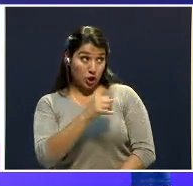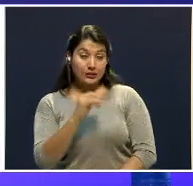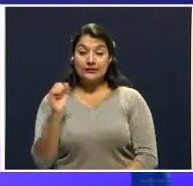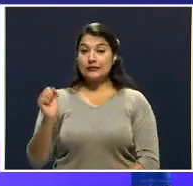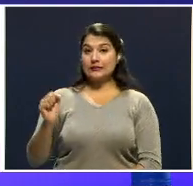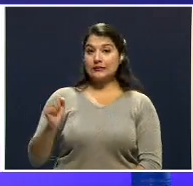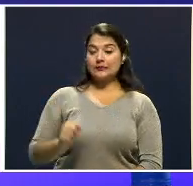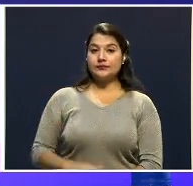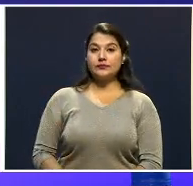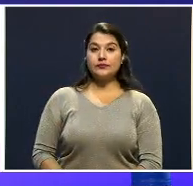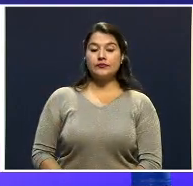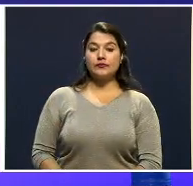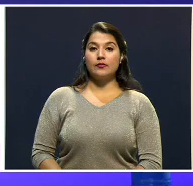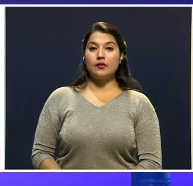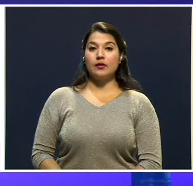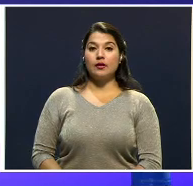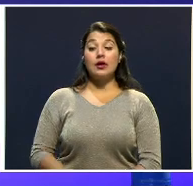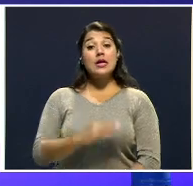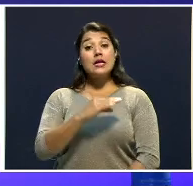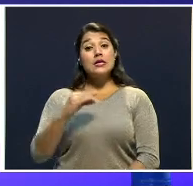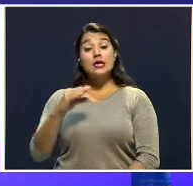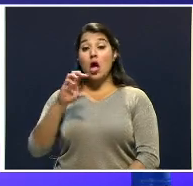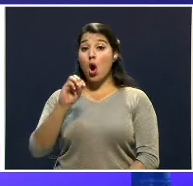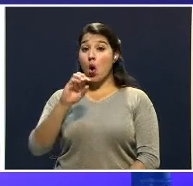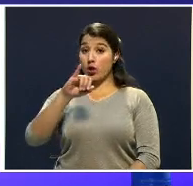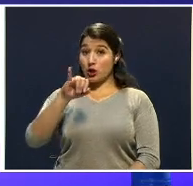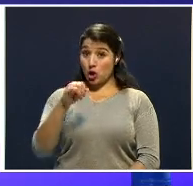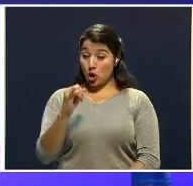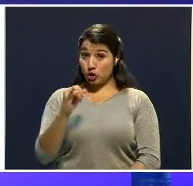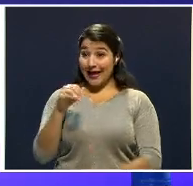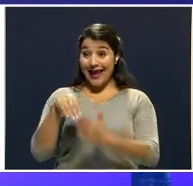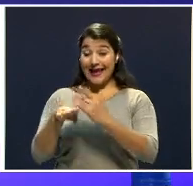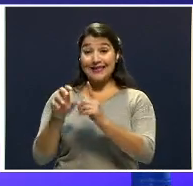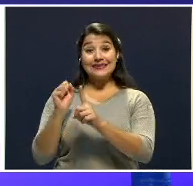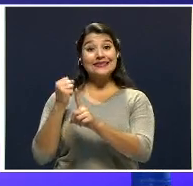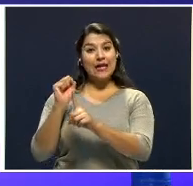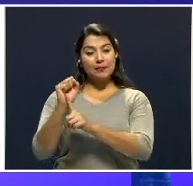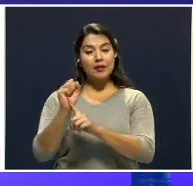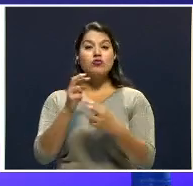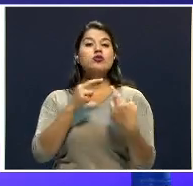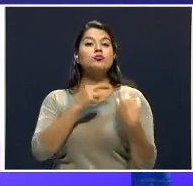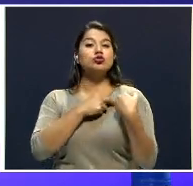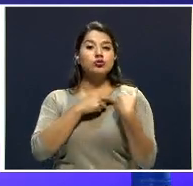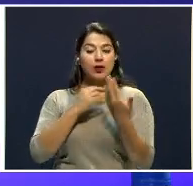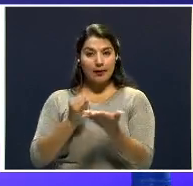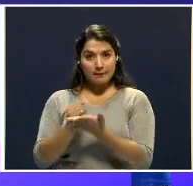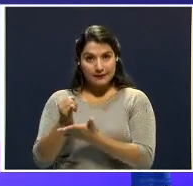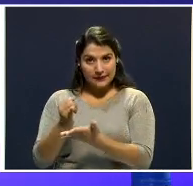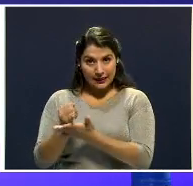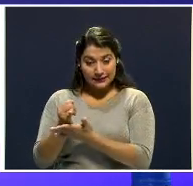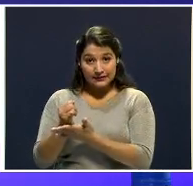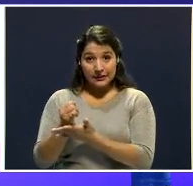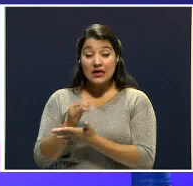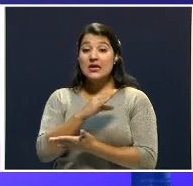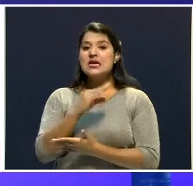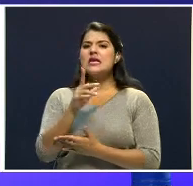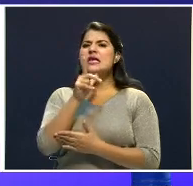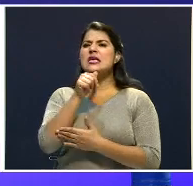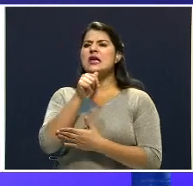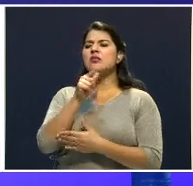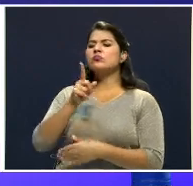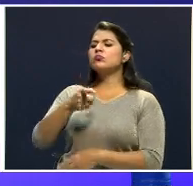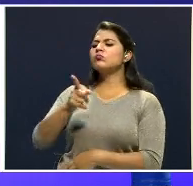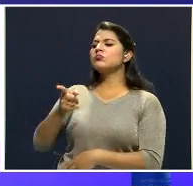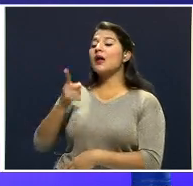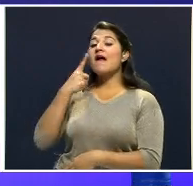OIJ y el OIJ de Sarapiquí le corresponde hacer esta investigación bajo la dirección funcional del